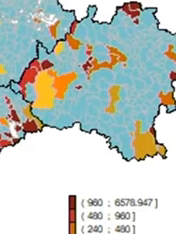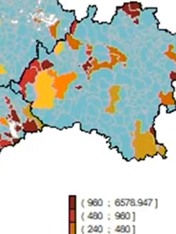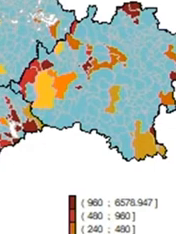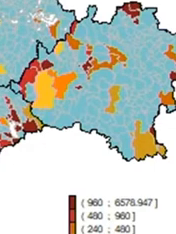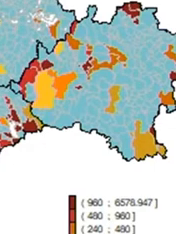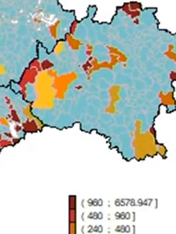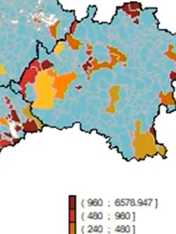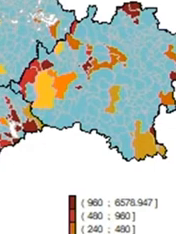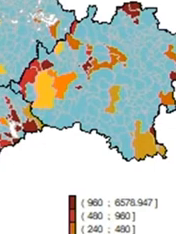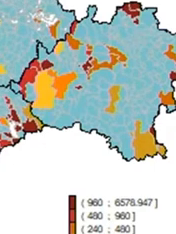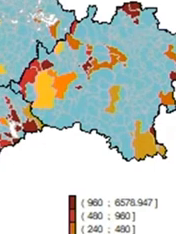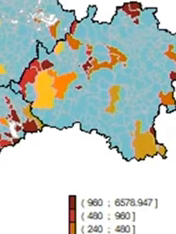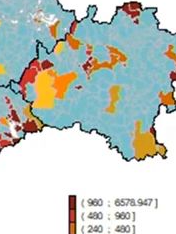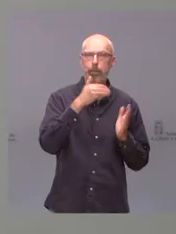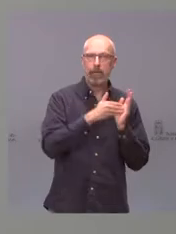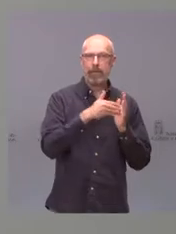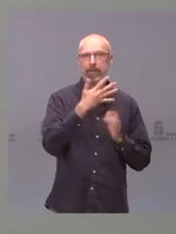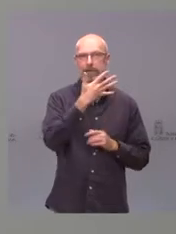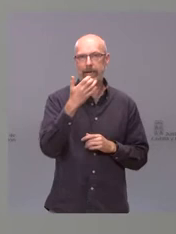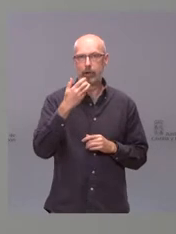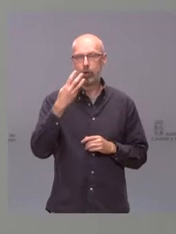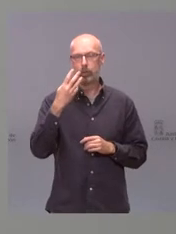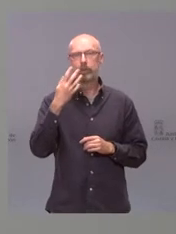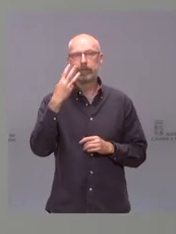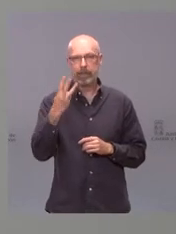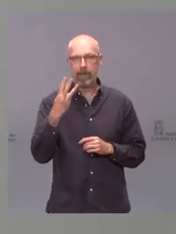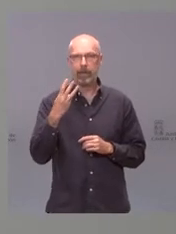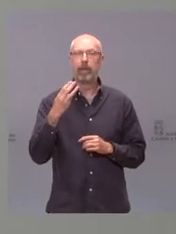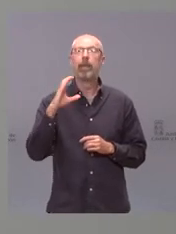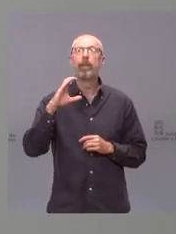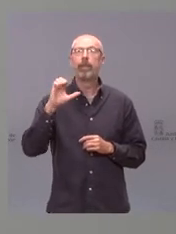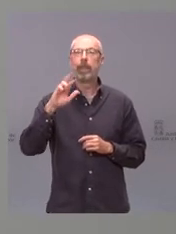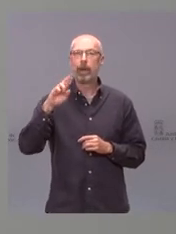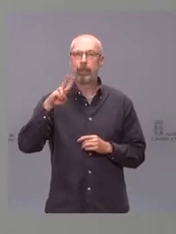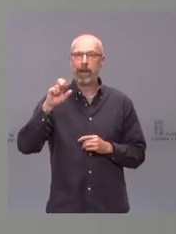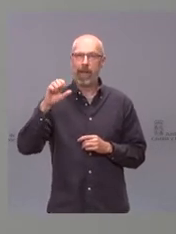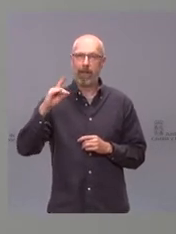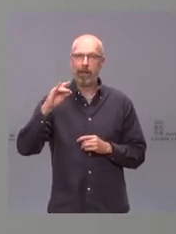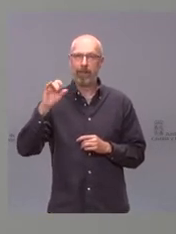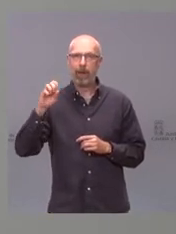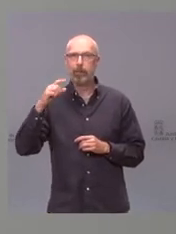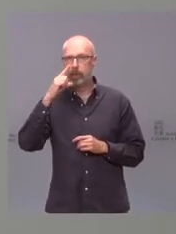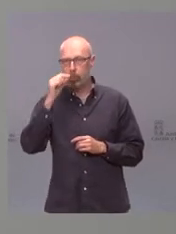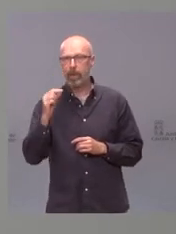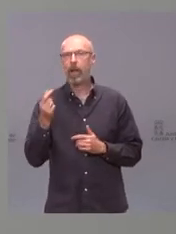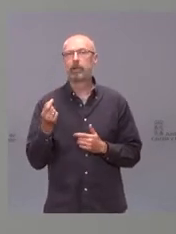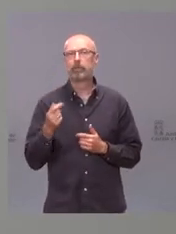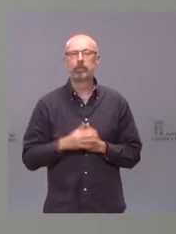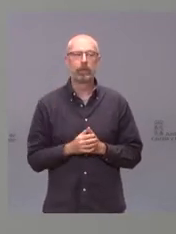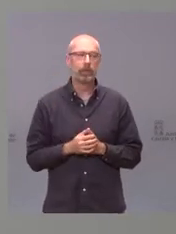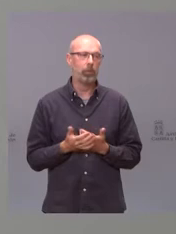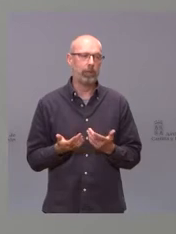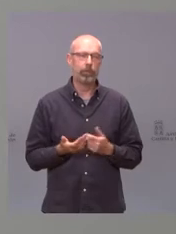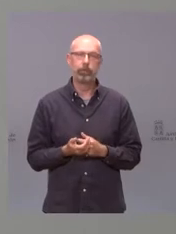con 2.503 por 100.000 habitantes, Cervera de Pisuerga con 1.932 por 100.000 habitantes, La